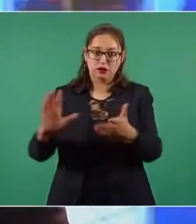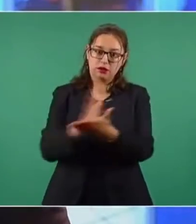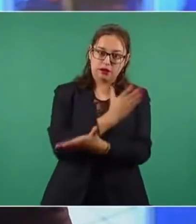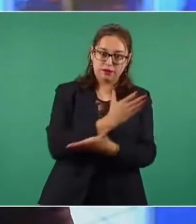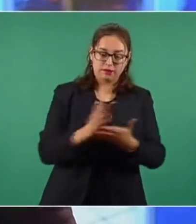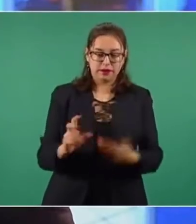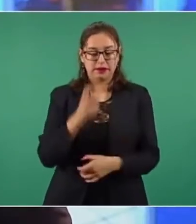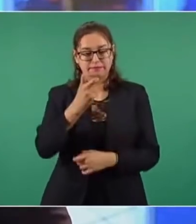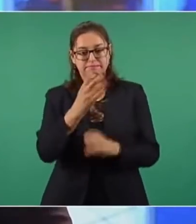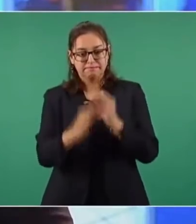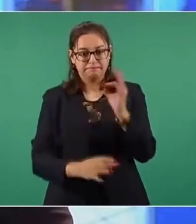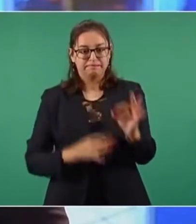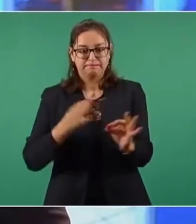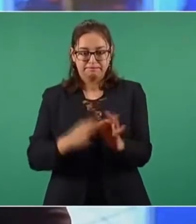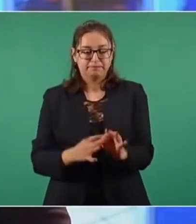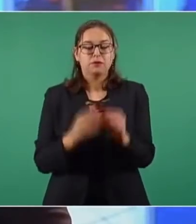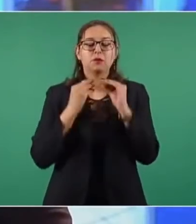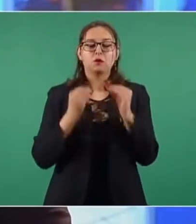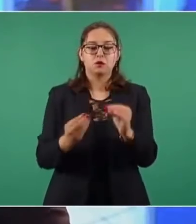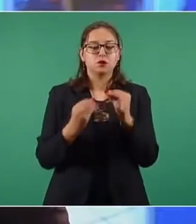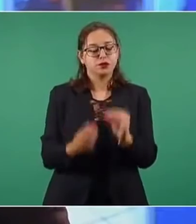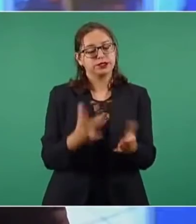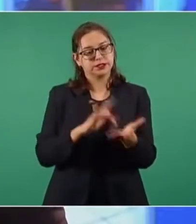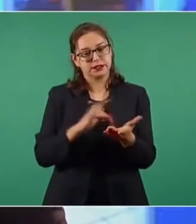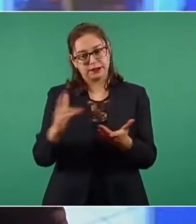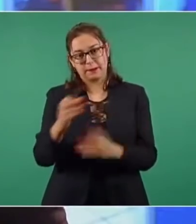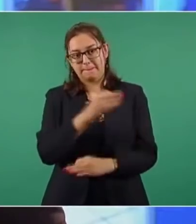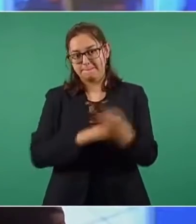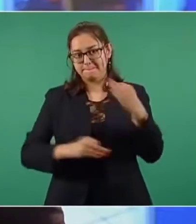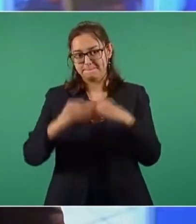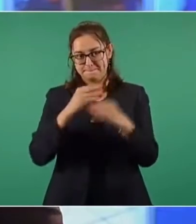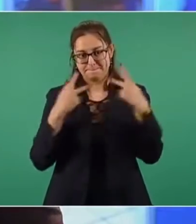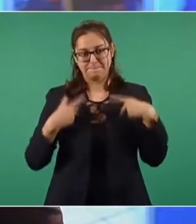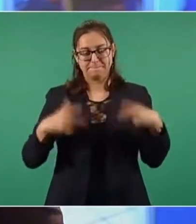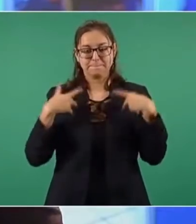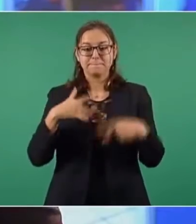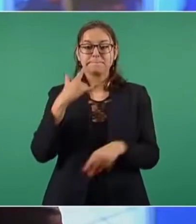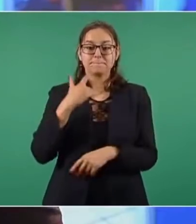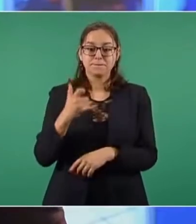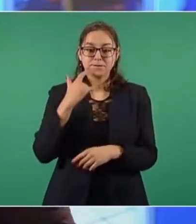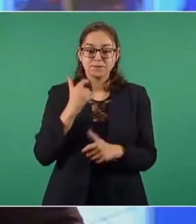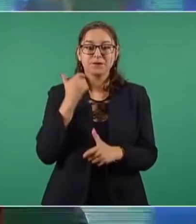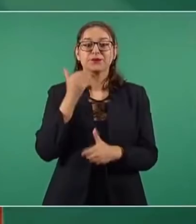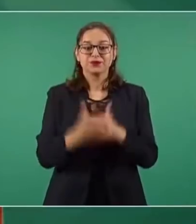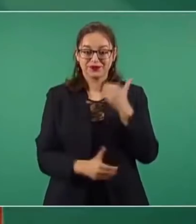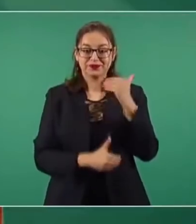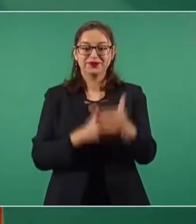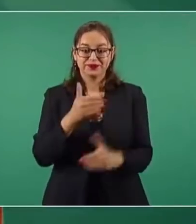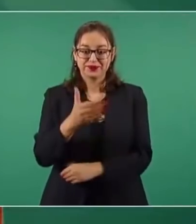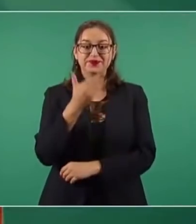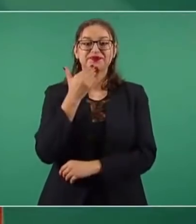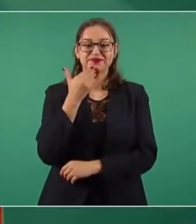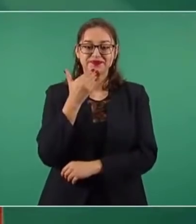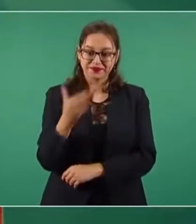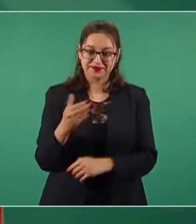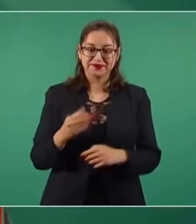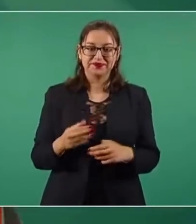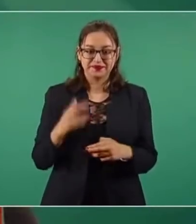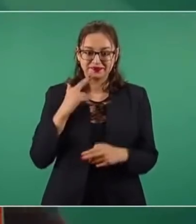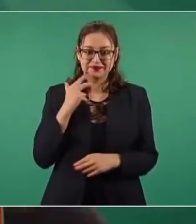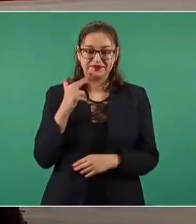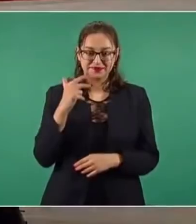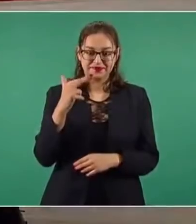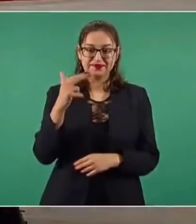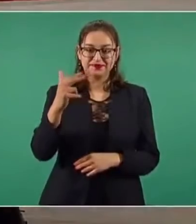pues sería cuanto e insisto, muchísimas gracias por ese esfuerzo que están haciendo todos y bueno, pues vamos muy bien y yo creo que vamos a ir cada día mejor.